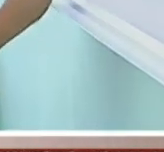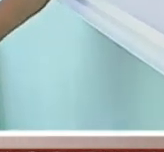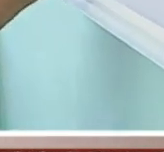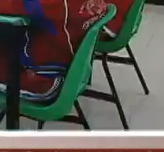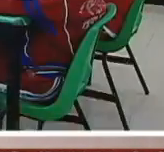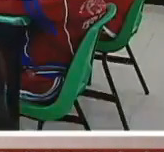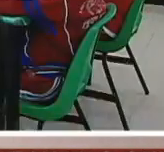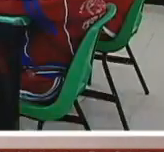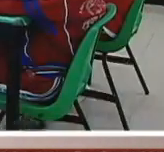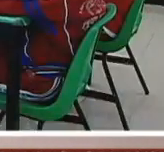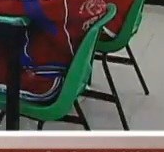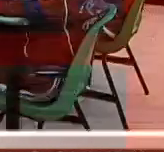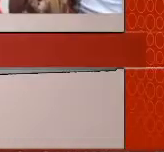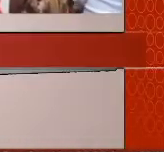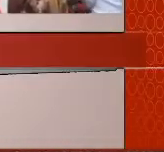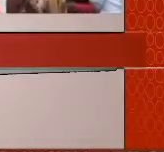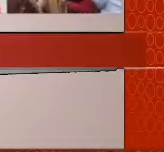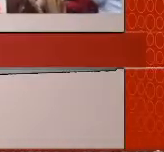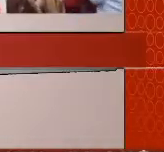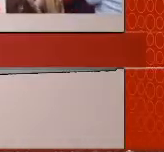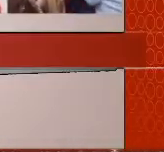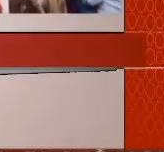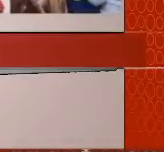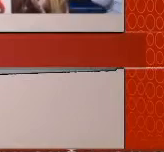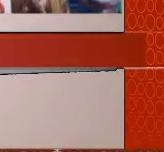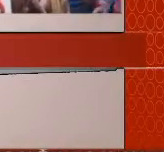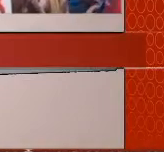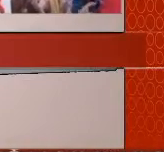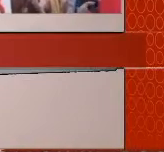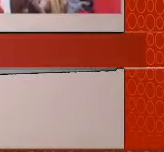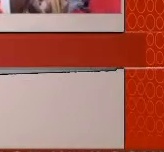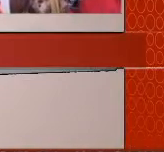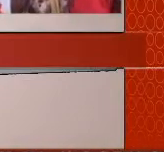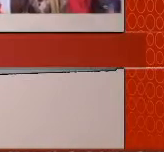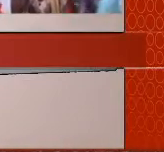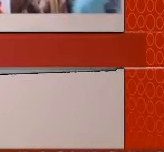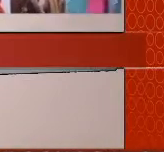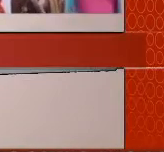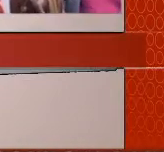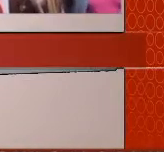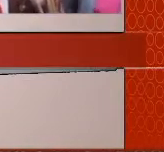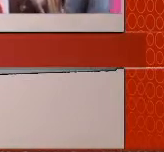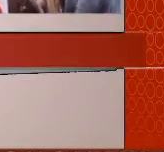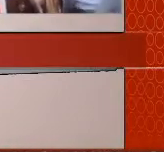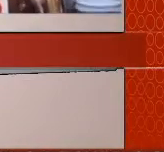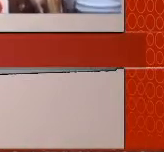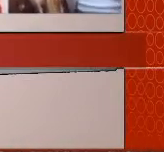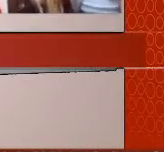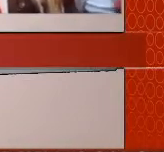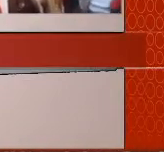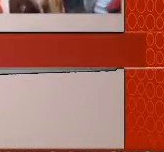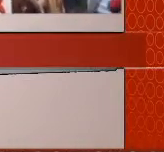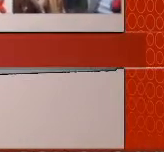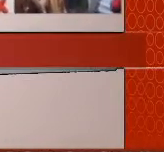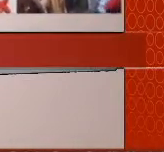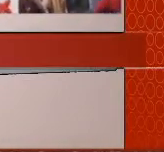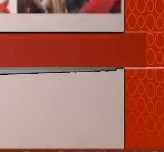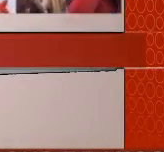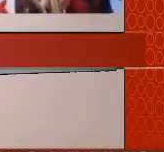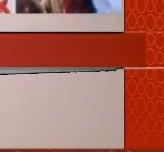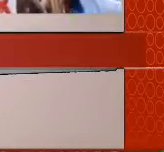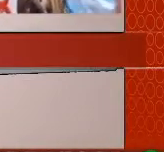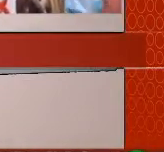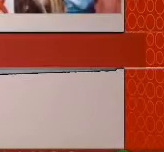ingresar a la escuela. Gracias, Flor, pues qué maravilla presenciar esa emoción, cómo olvidar el olor a los cuadernos